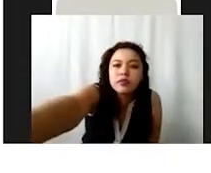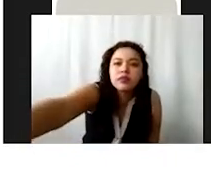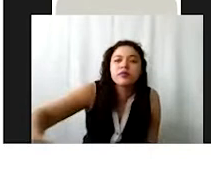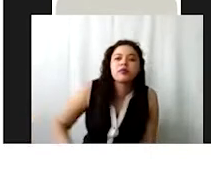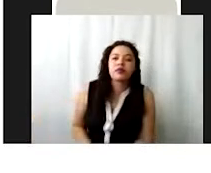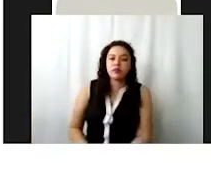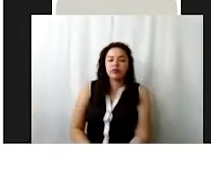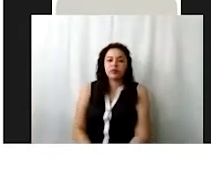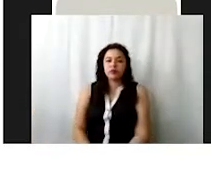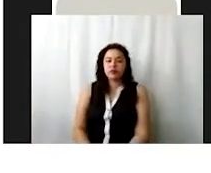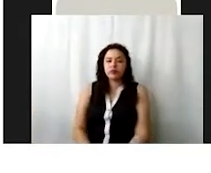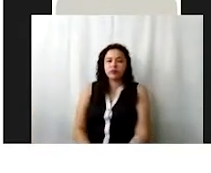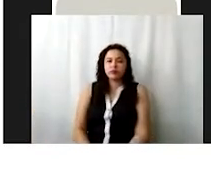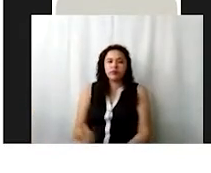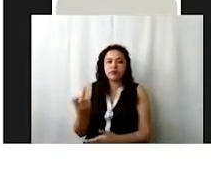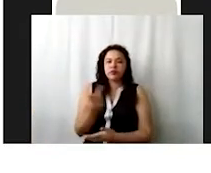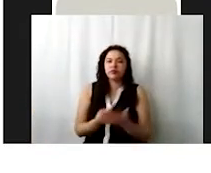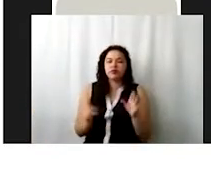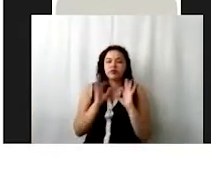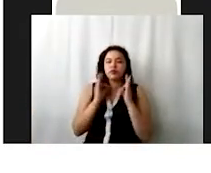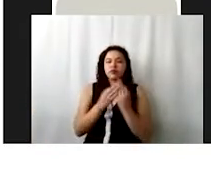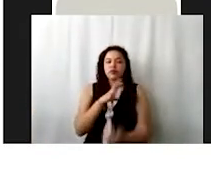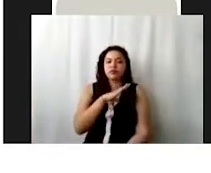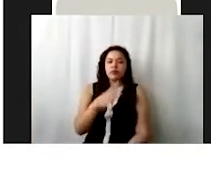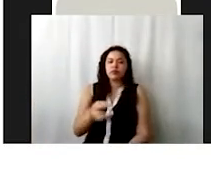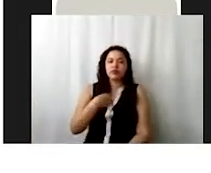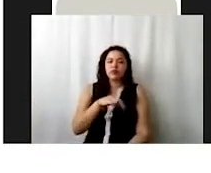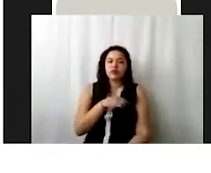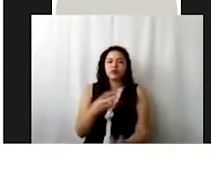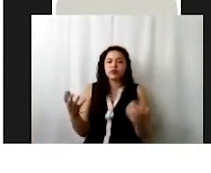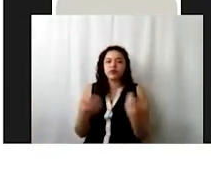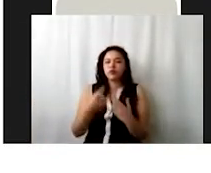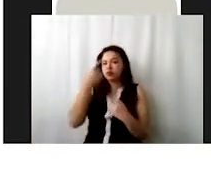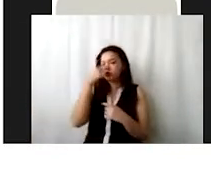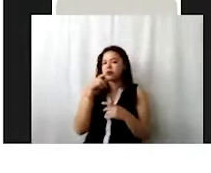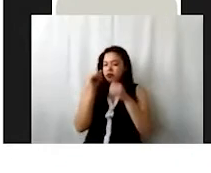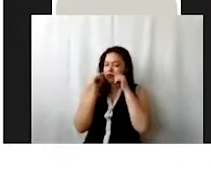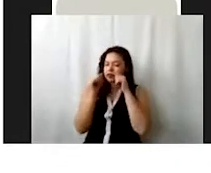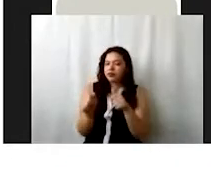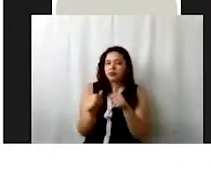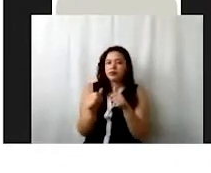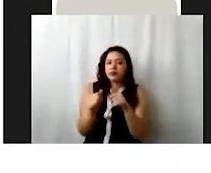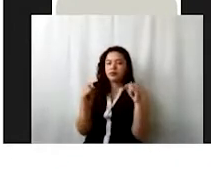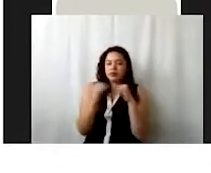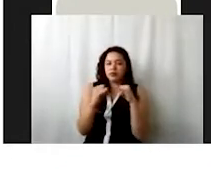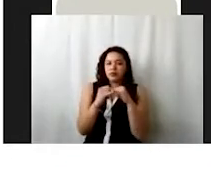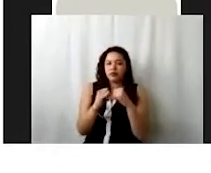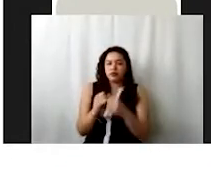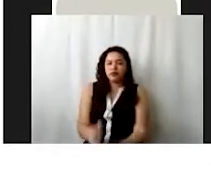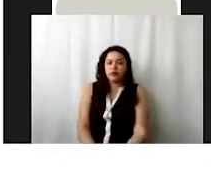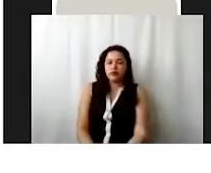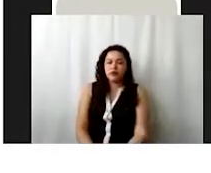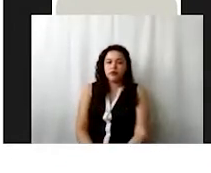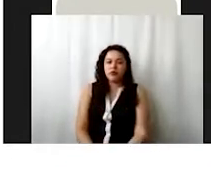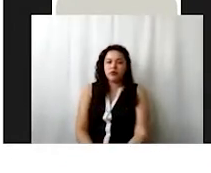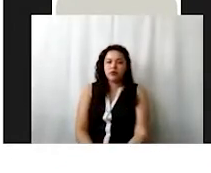como lo general de lo que vamos a implementar en cuanto a la asistencia en nuestra institución. Por eso, en el programa